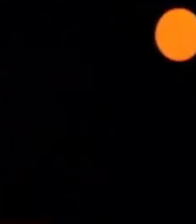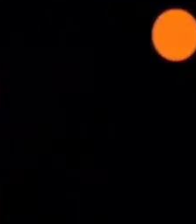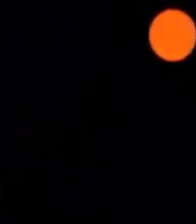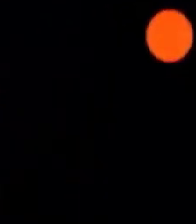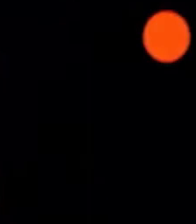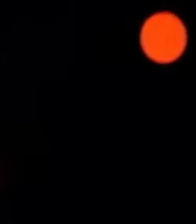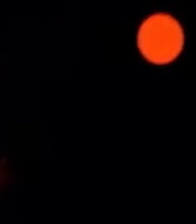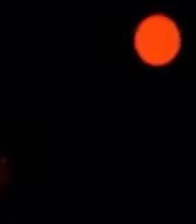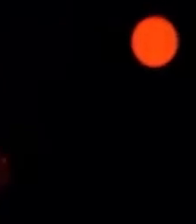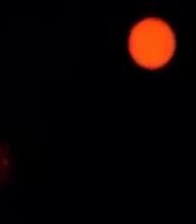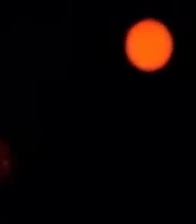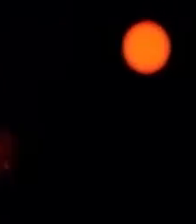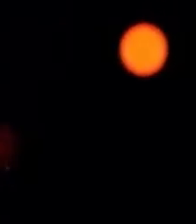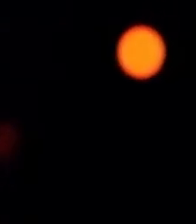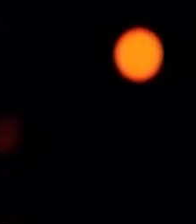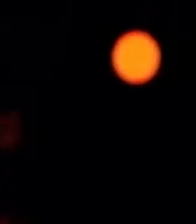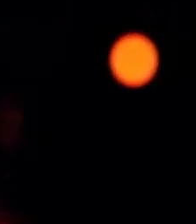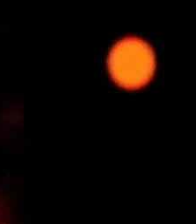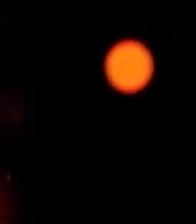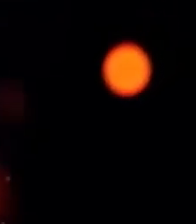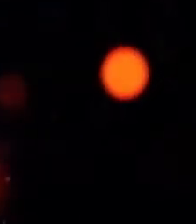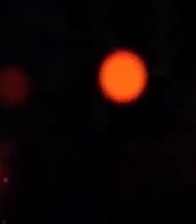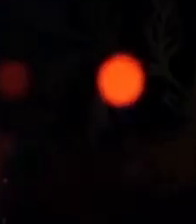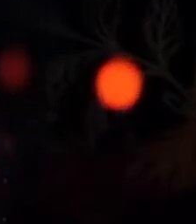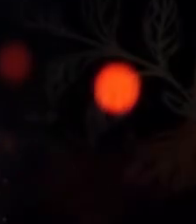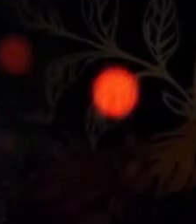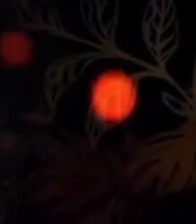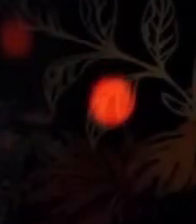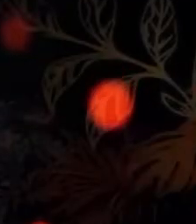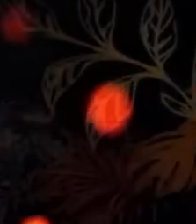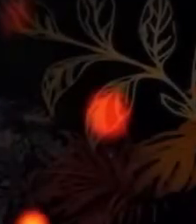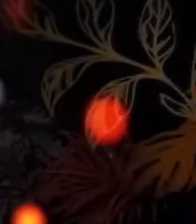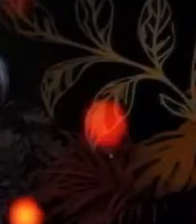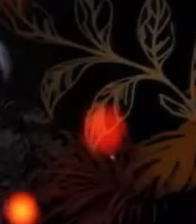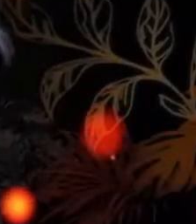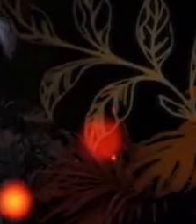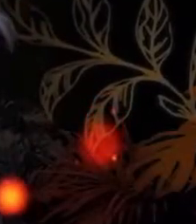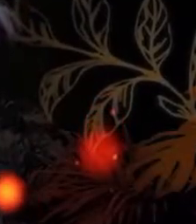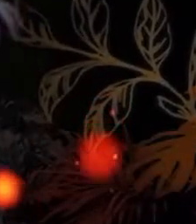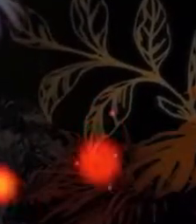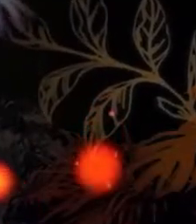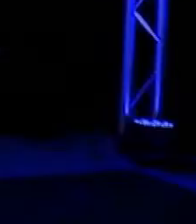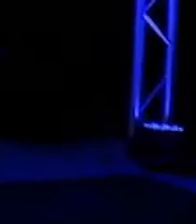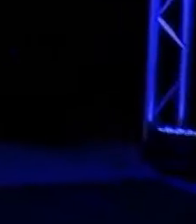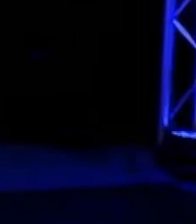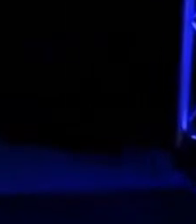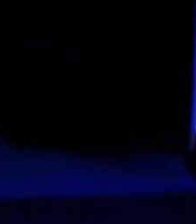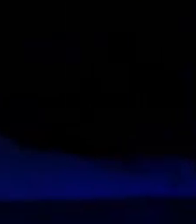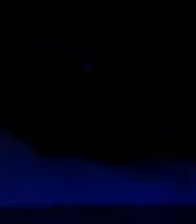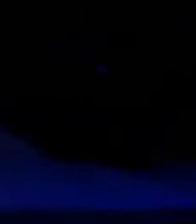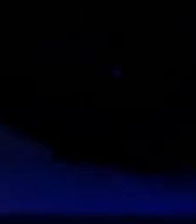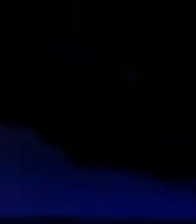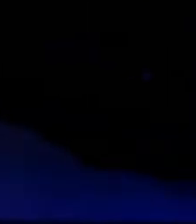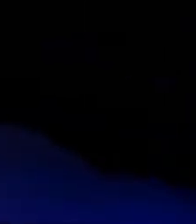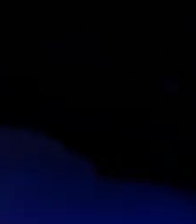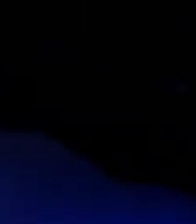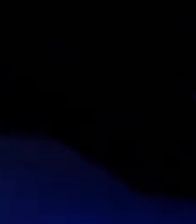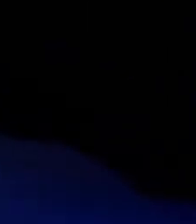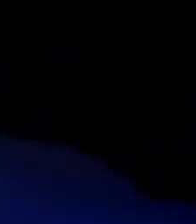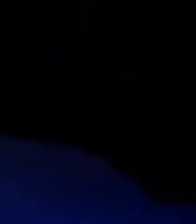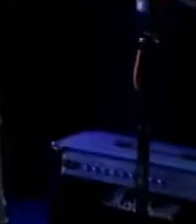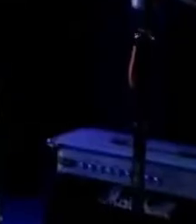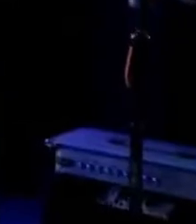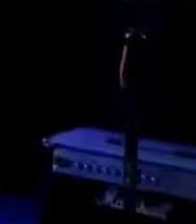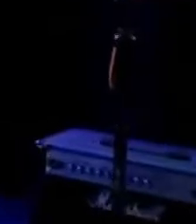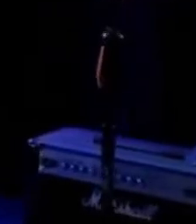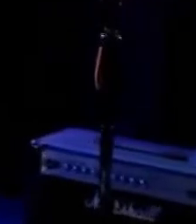Celebramos la diversidad de las músicas costarricenses en Audiotopía, edición Bicentenario. 42 artistas de todo